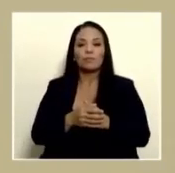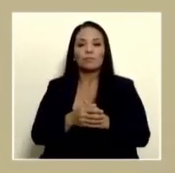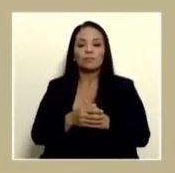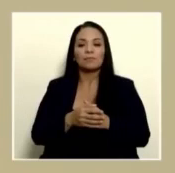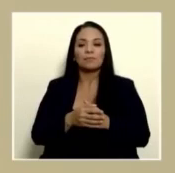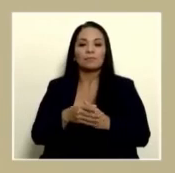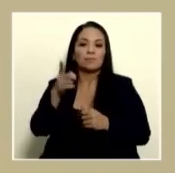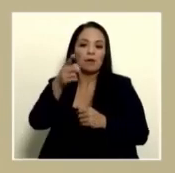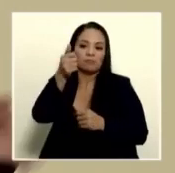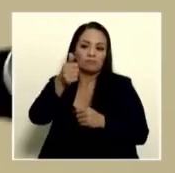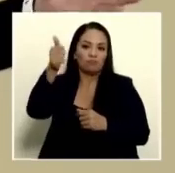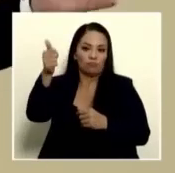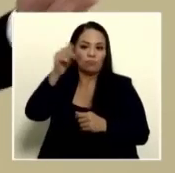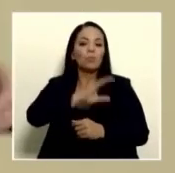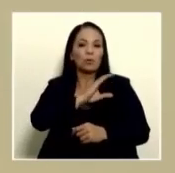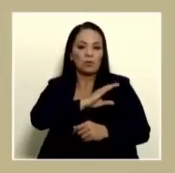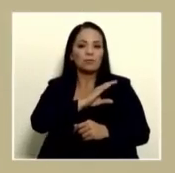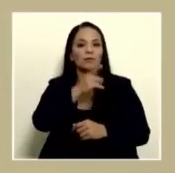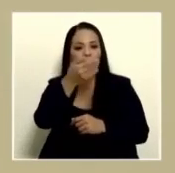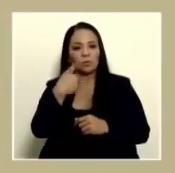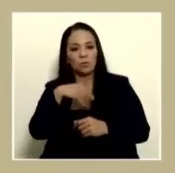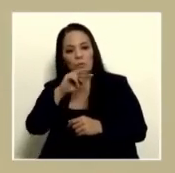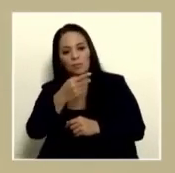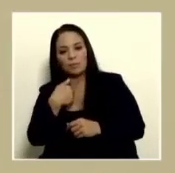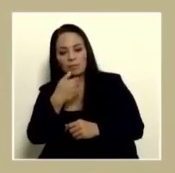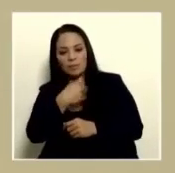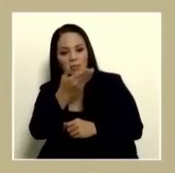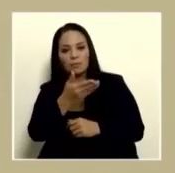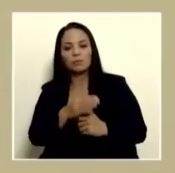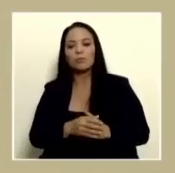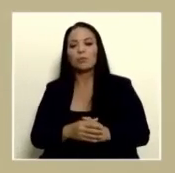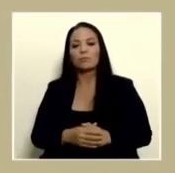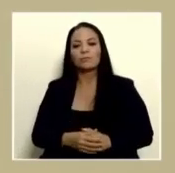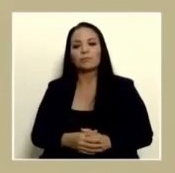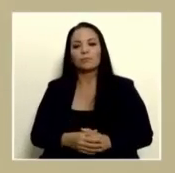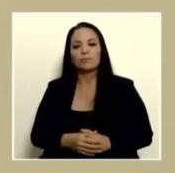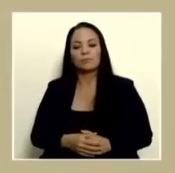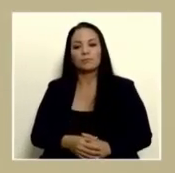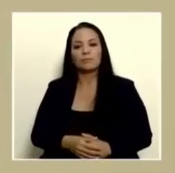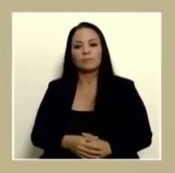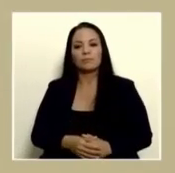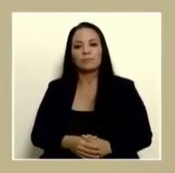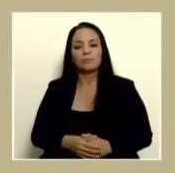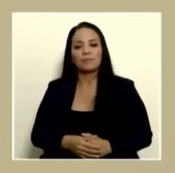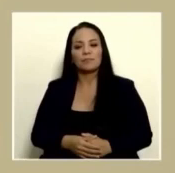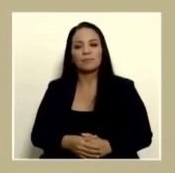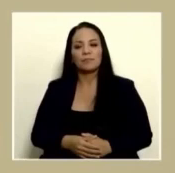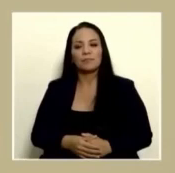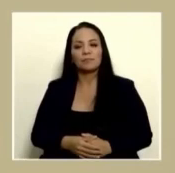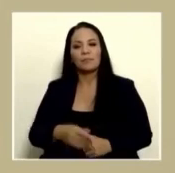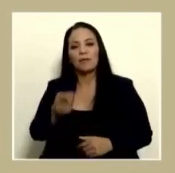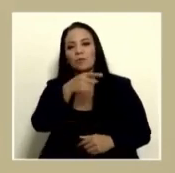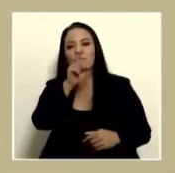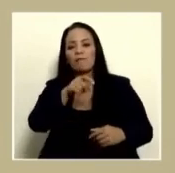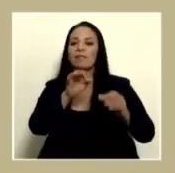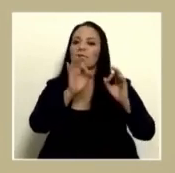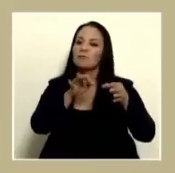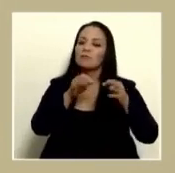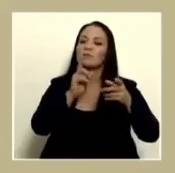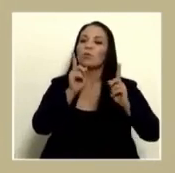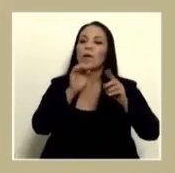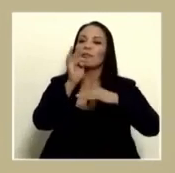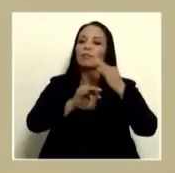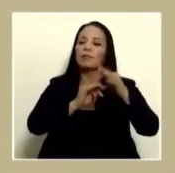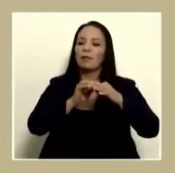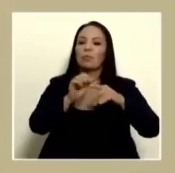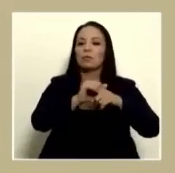a los comandantes de la policía aquí tenemos al señor viceministro que además decidir qué tipo de entrenamiento y